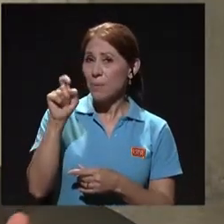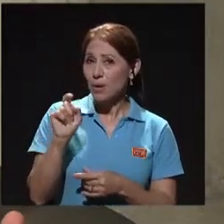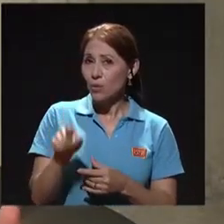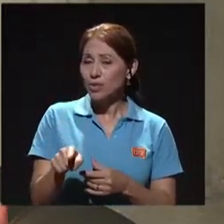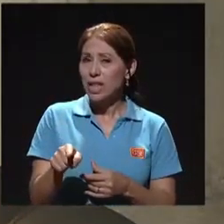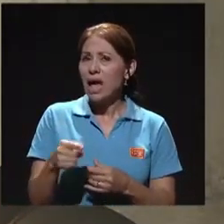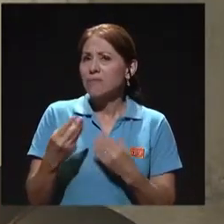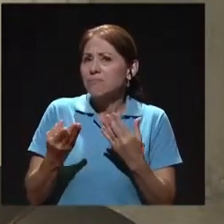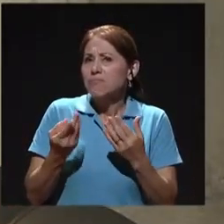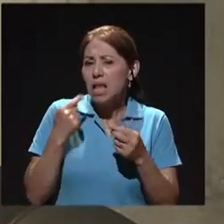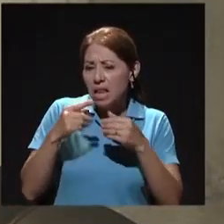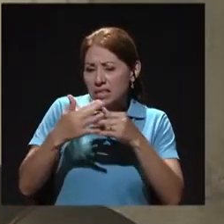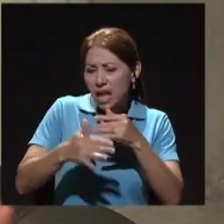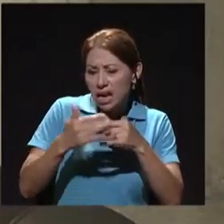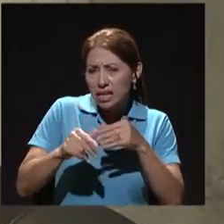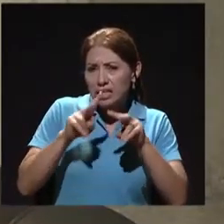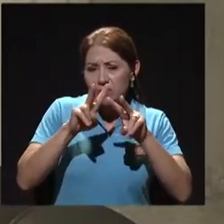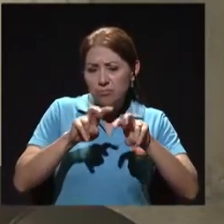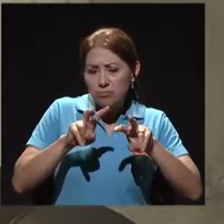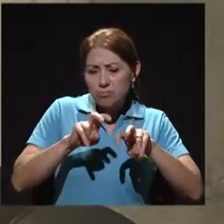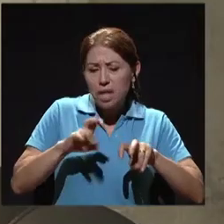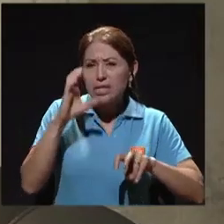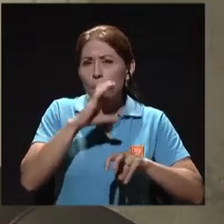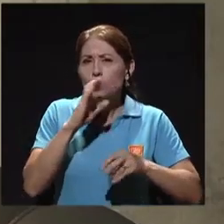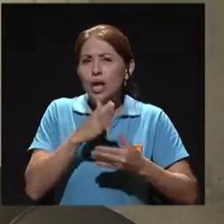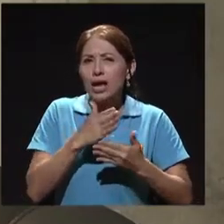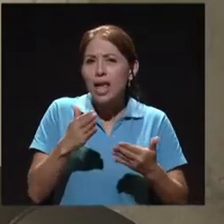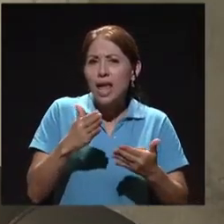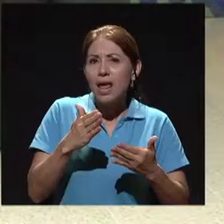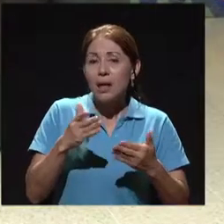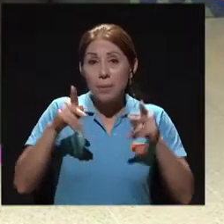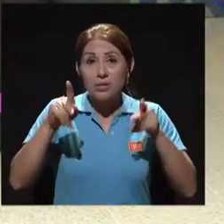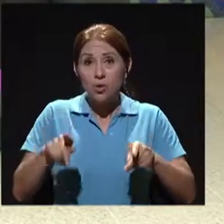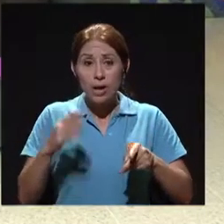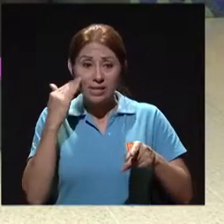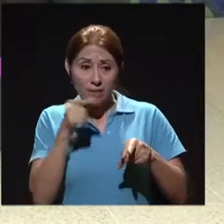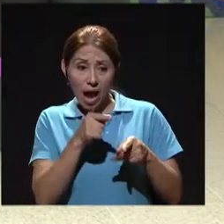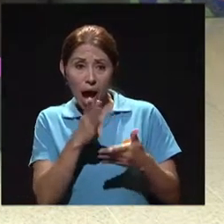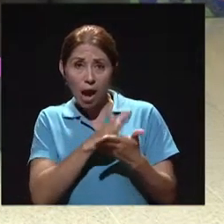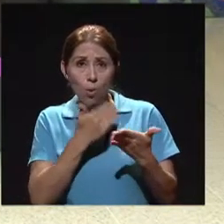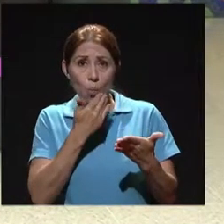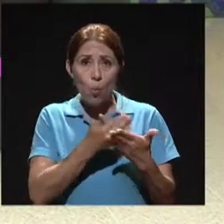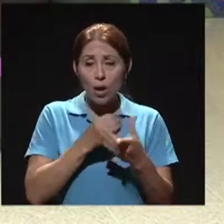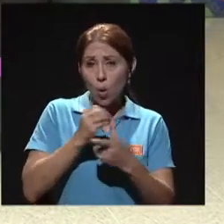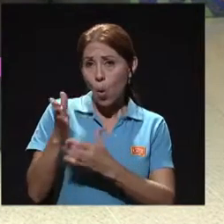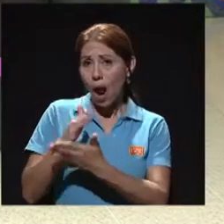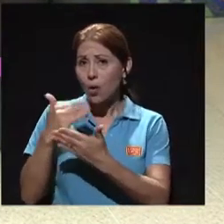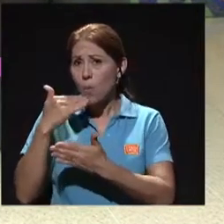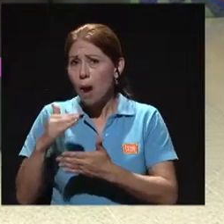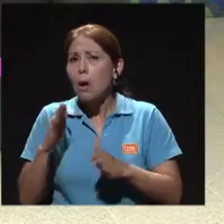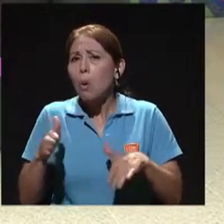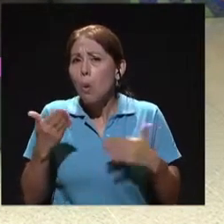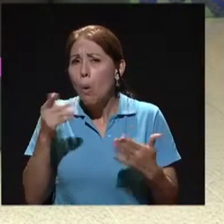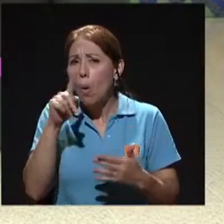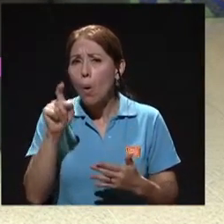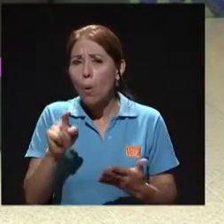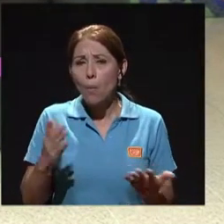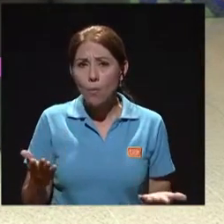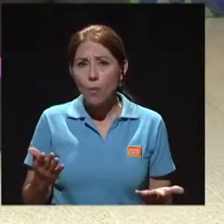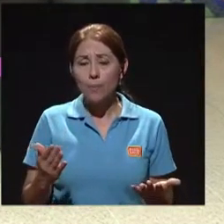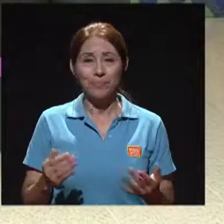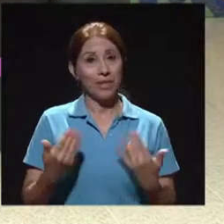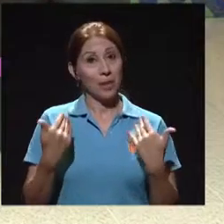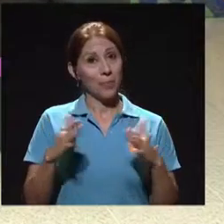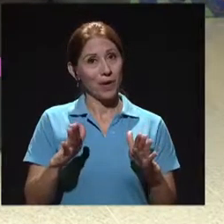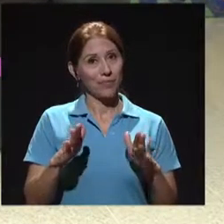dice al experto que aquí hay algo bueno y aquí hay algo malo? Bueno, el examen de sangre es